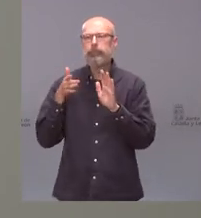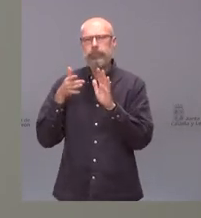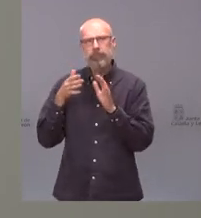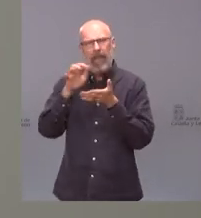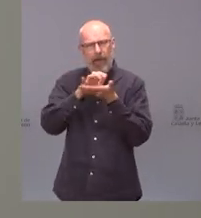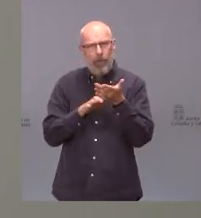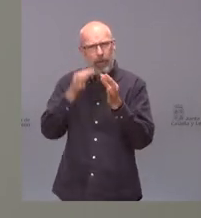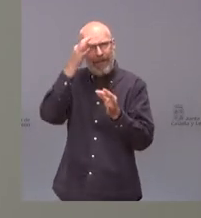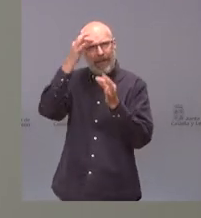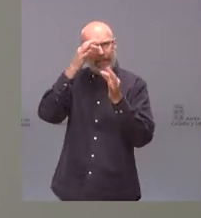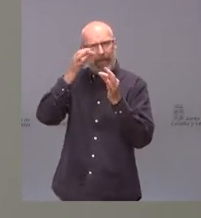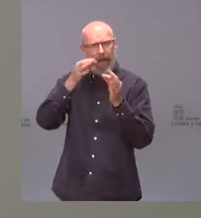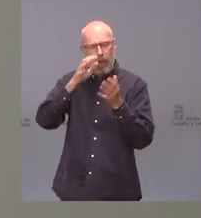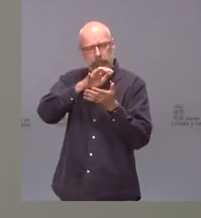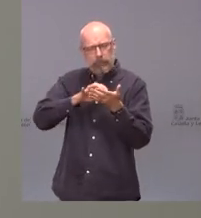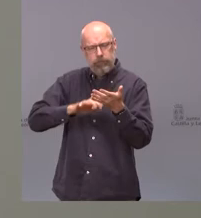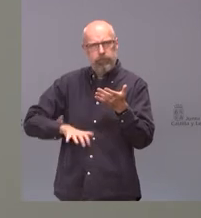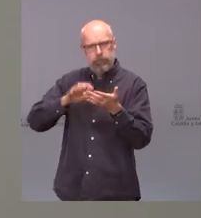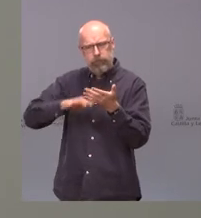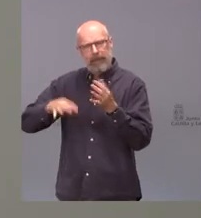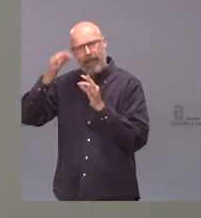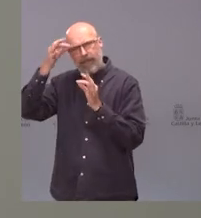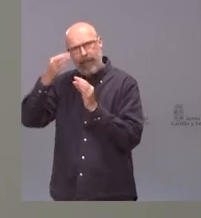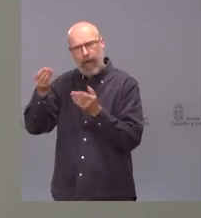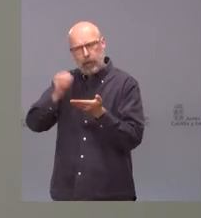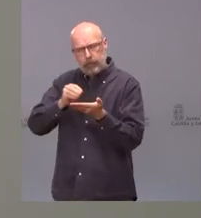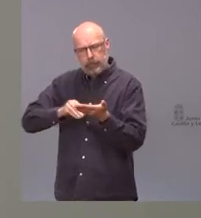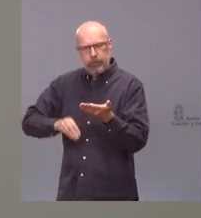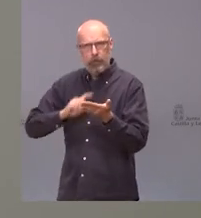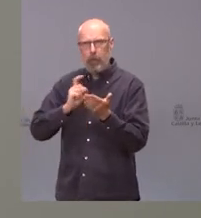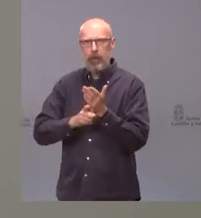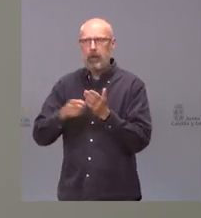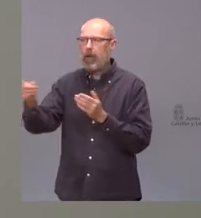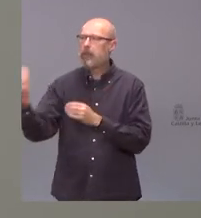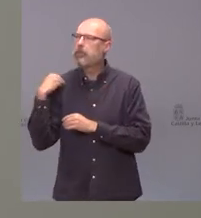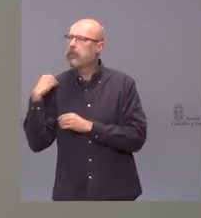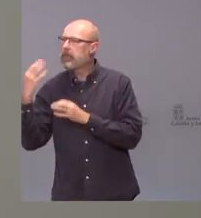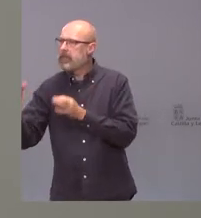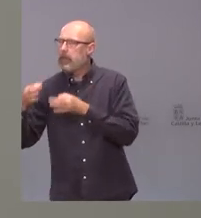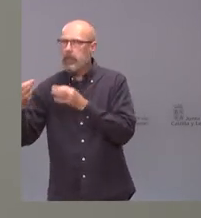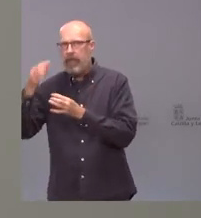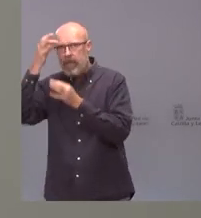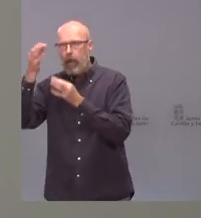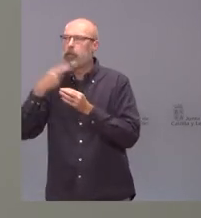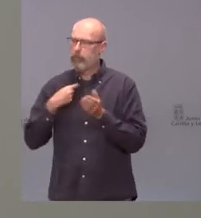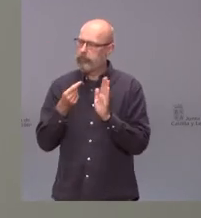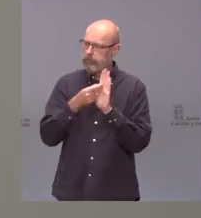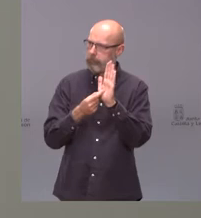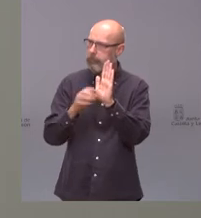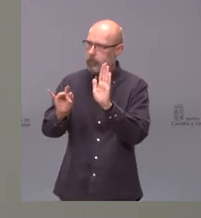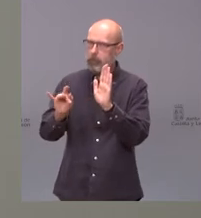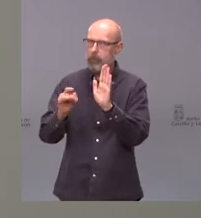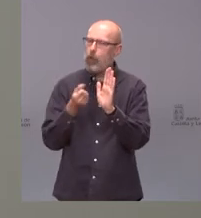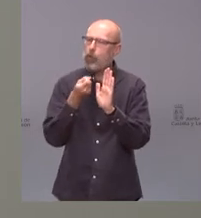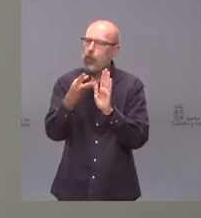y muy amplio con datos que es lo que siempre nos han reclamado que se den datos con números mostrando